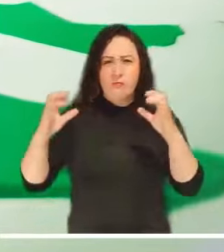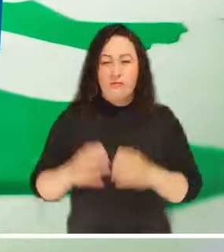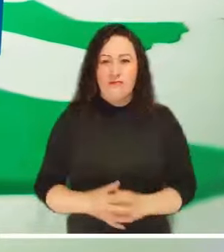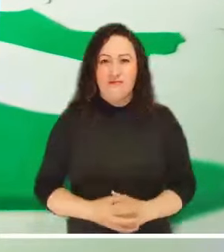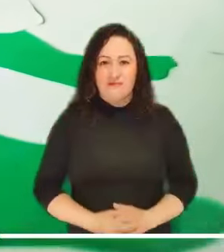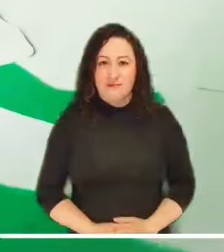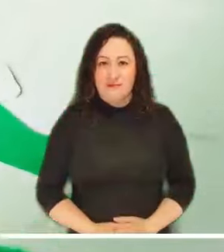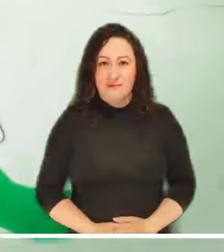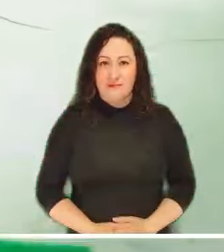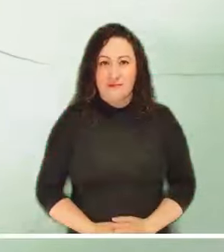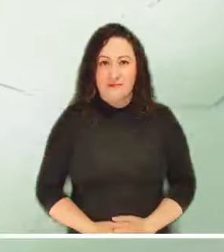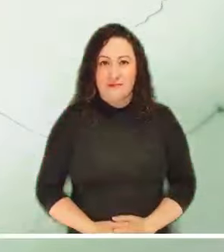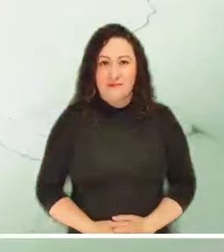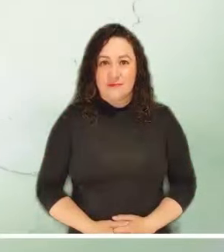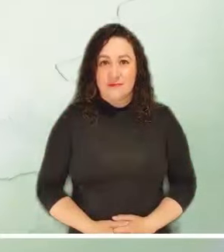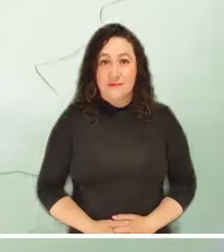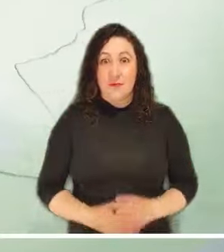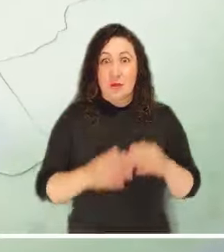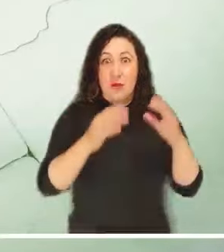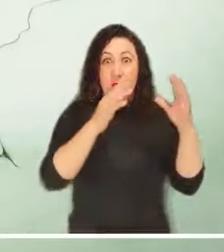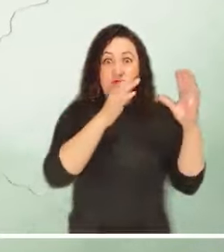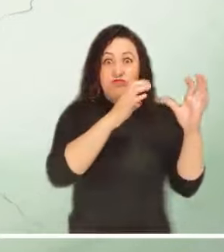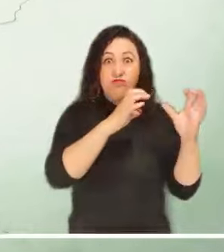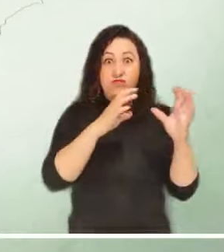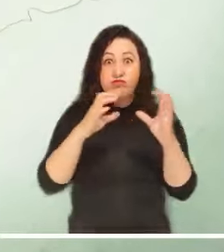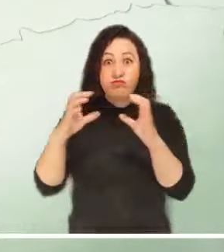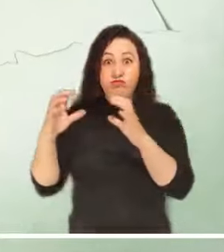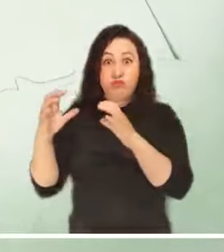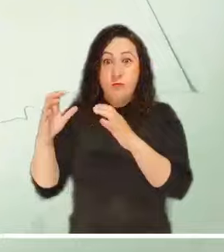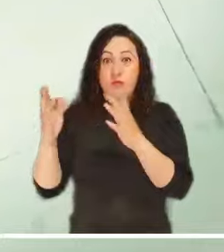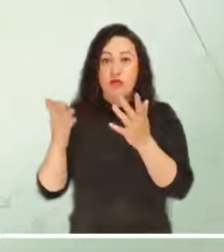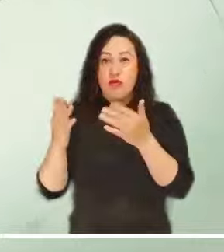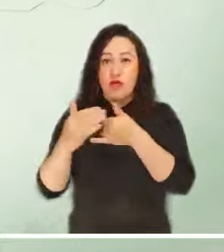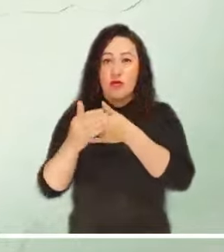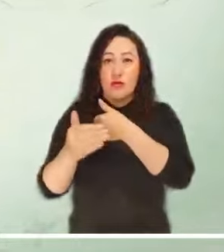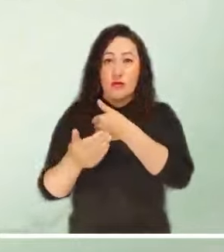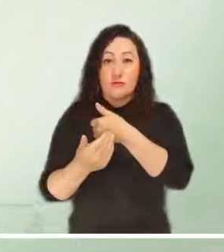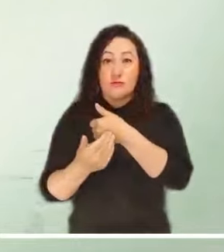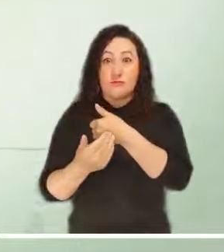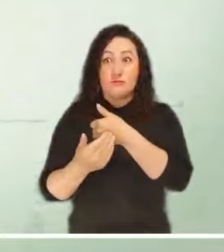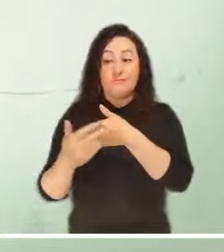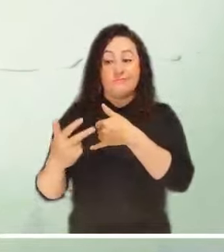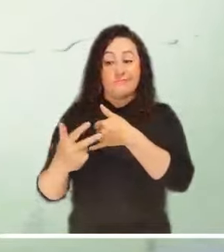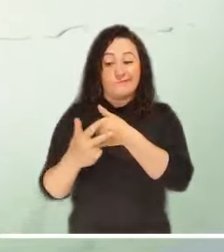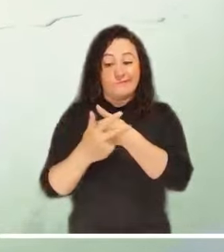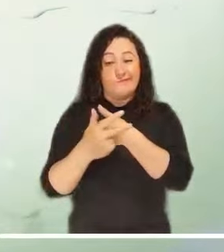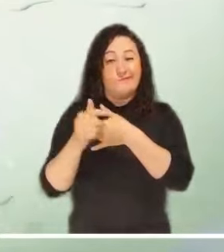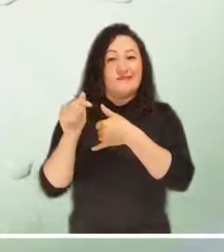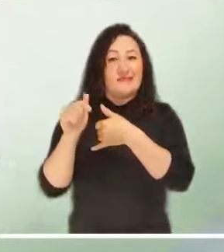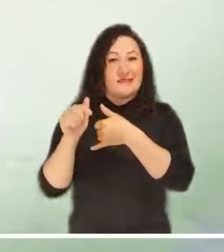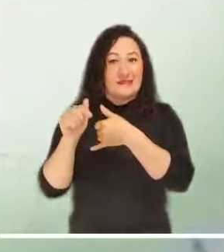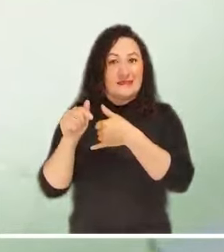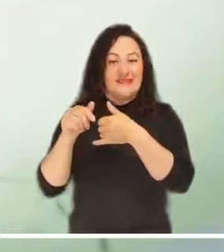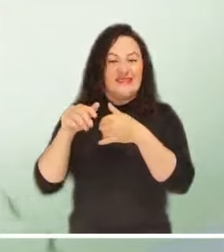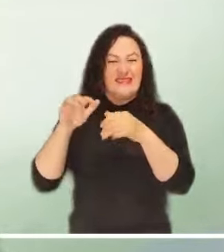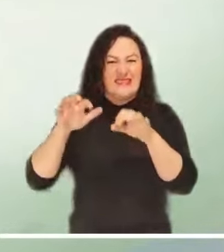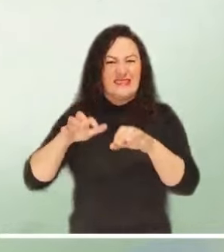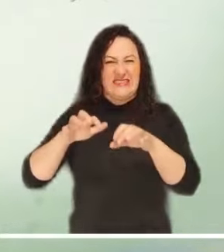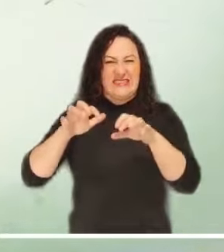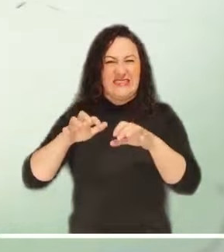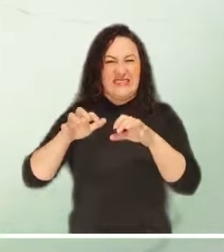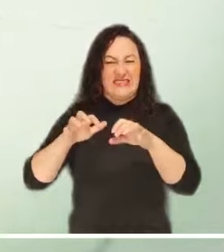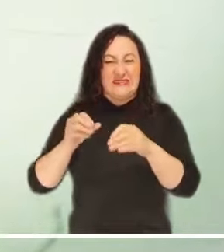La marcada presencia de nubes al centro del país podría hacer que la región andina inicie el día con varios